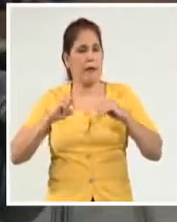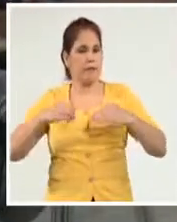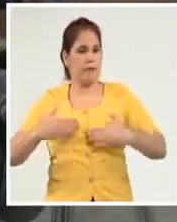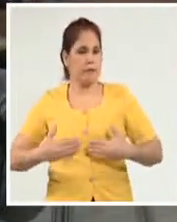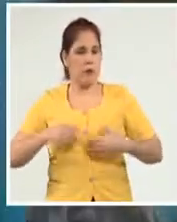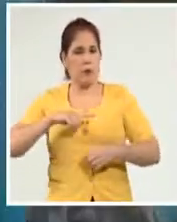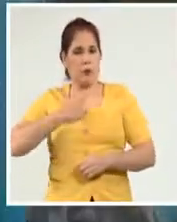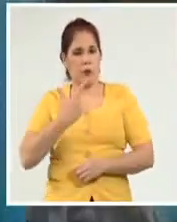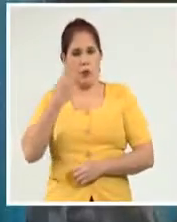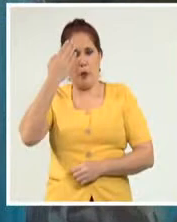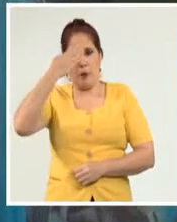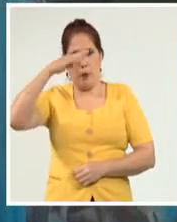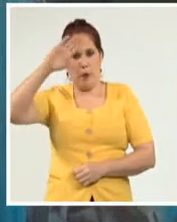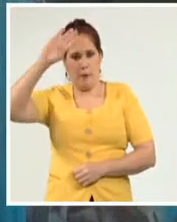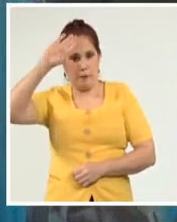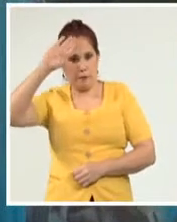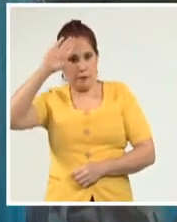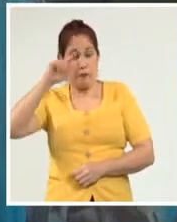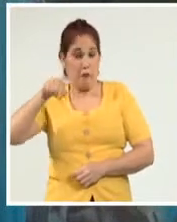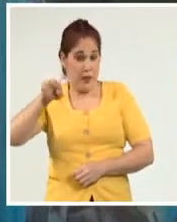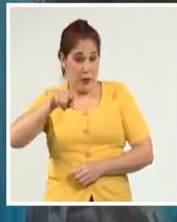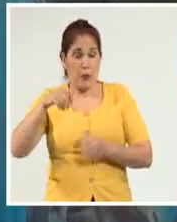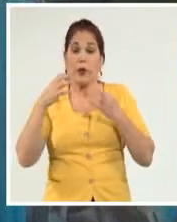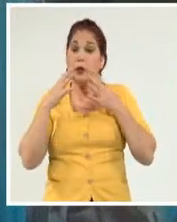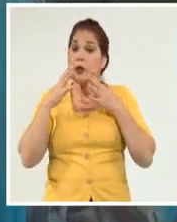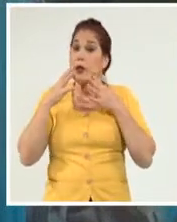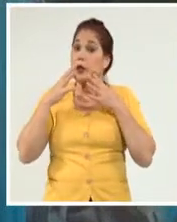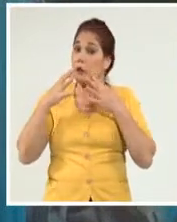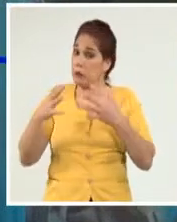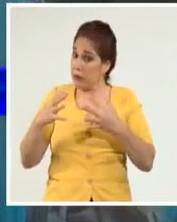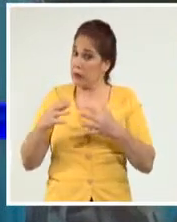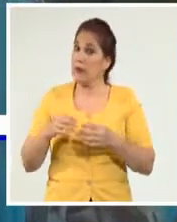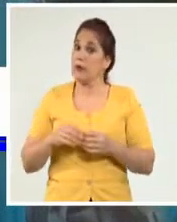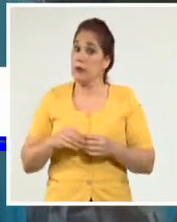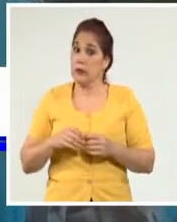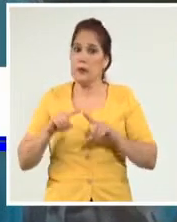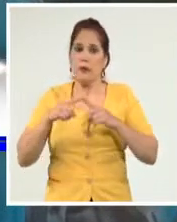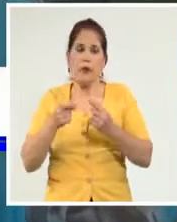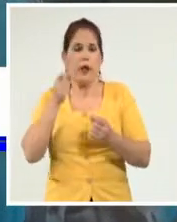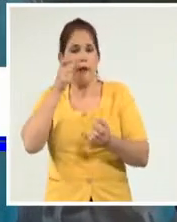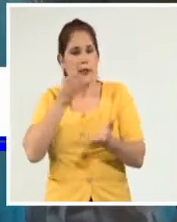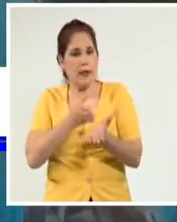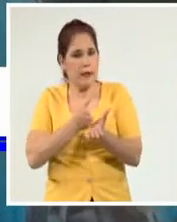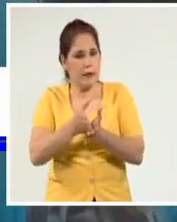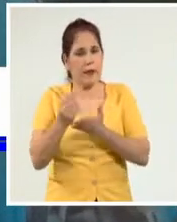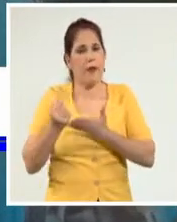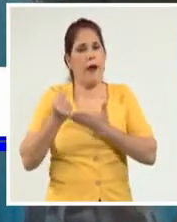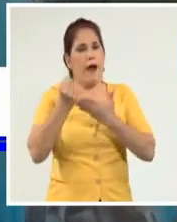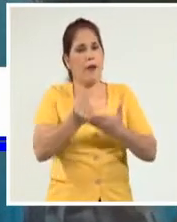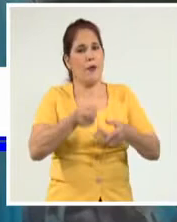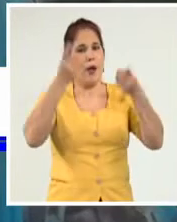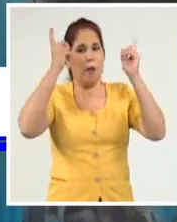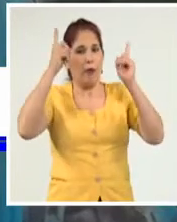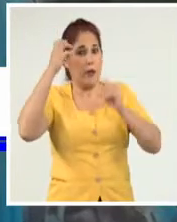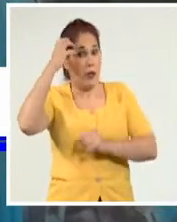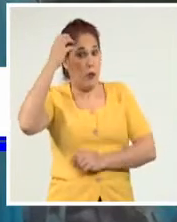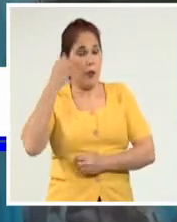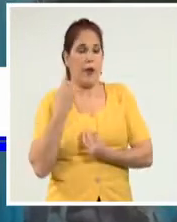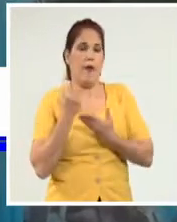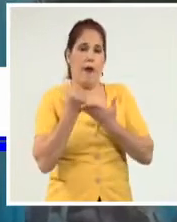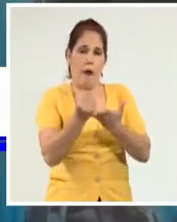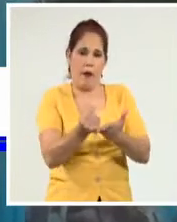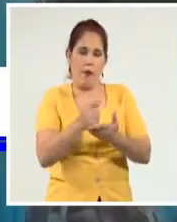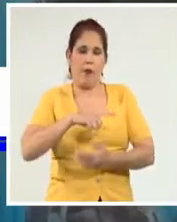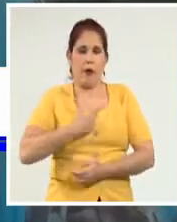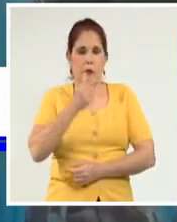cultura nacional. Tiene que ver con el seguimiento, el apoyo a la política cultural de la coalición cubana,